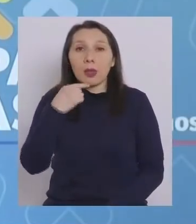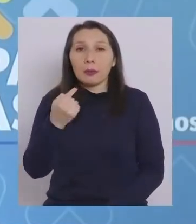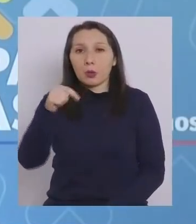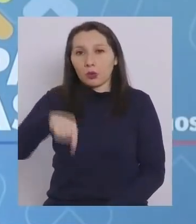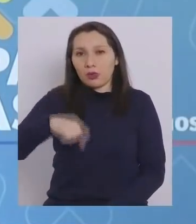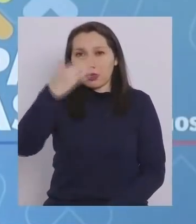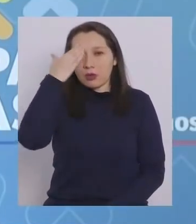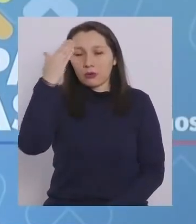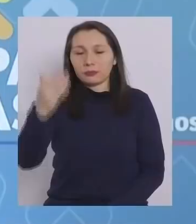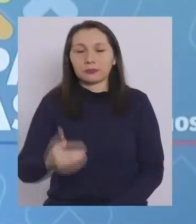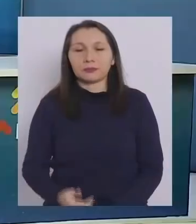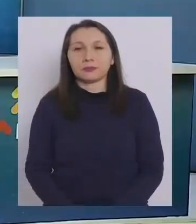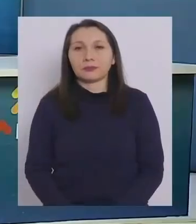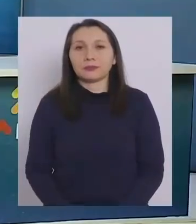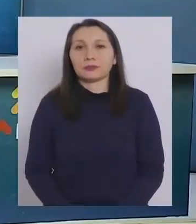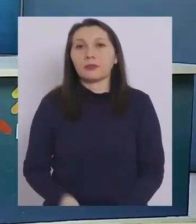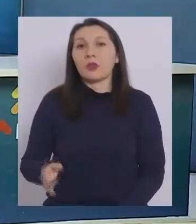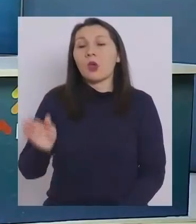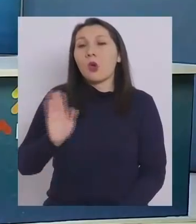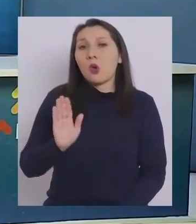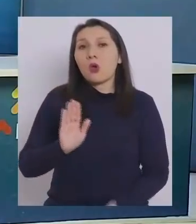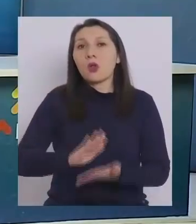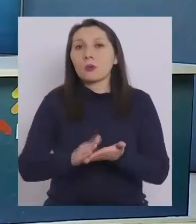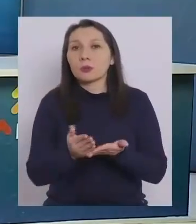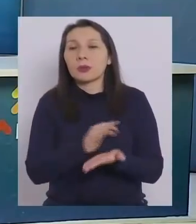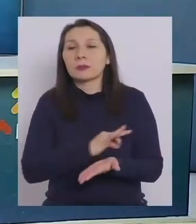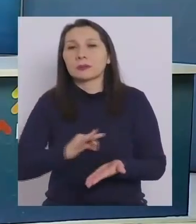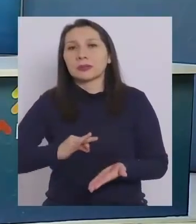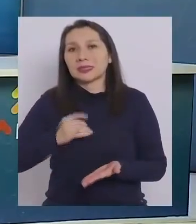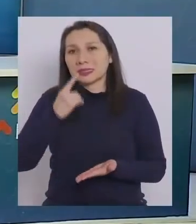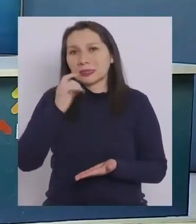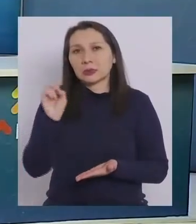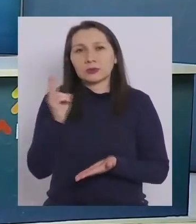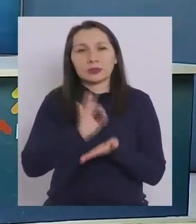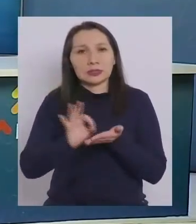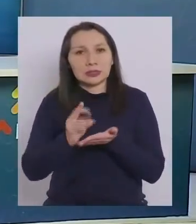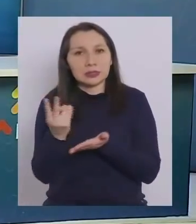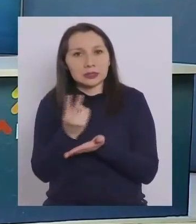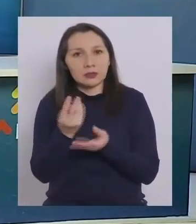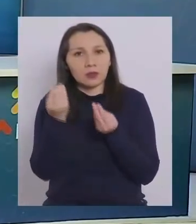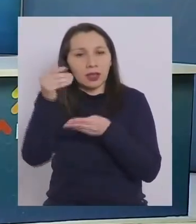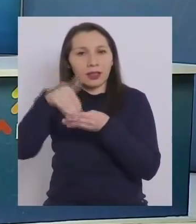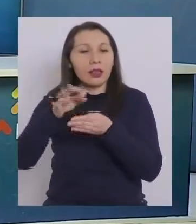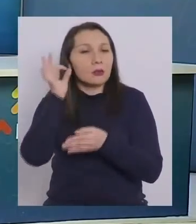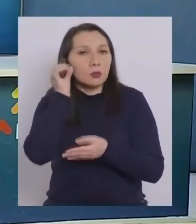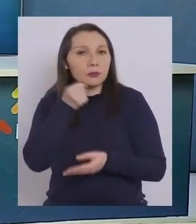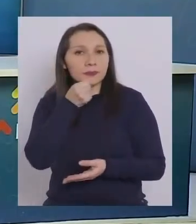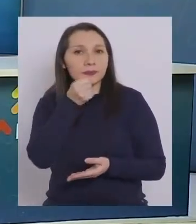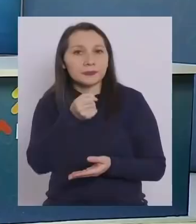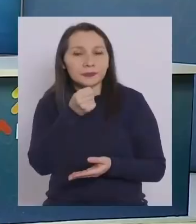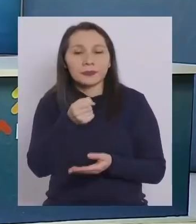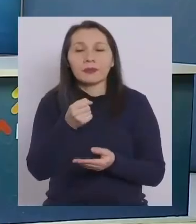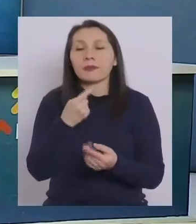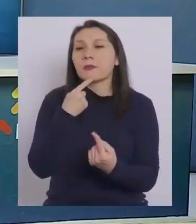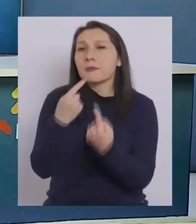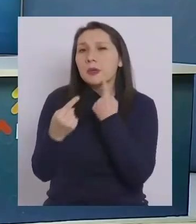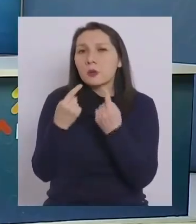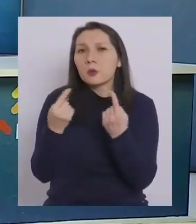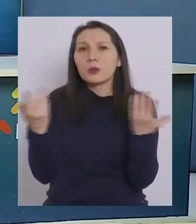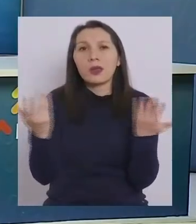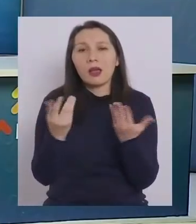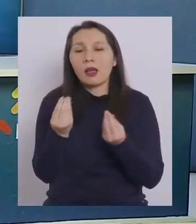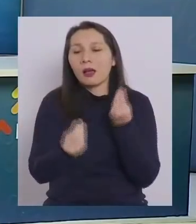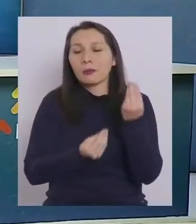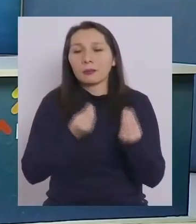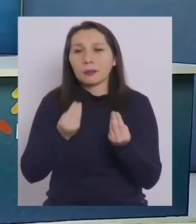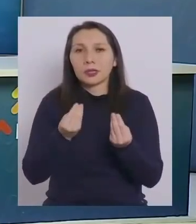del día de hoy. Hola, ¿qué tal, ministro? Subsecretarios, buenas tardes. Quería consultarles respecto de lo que